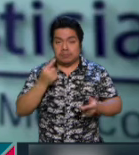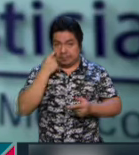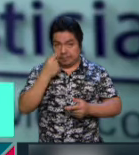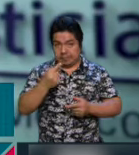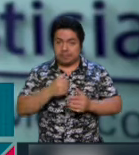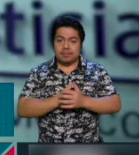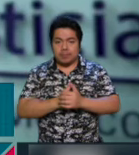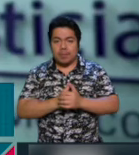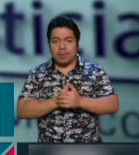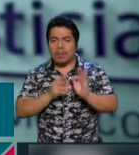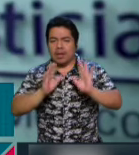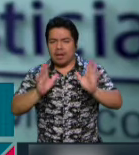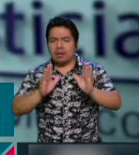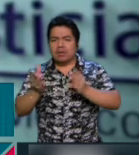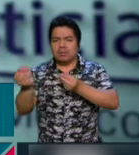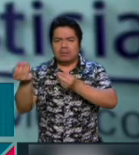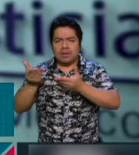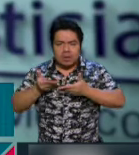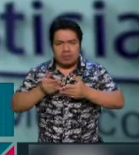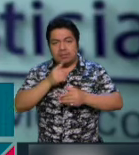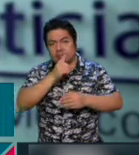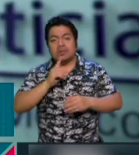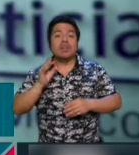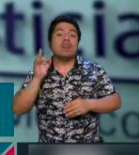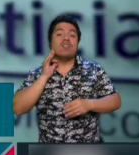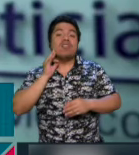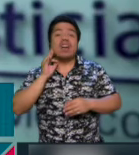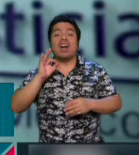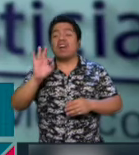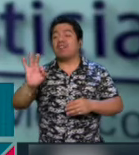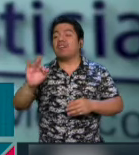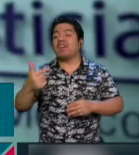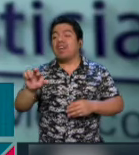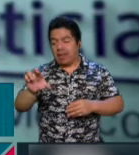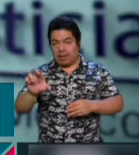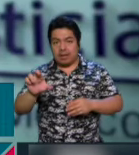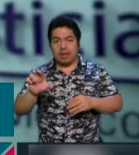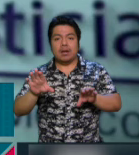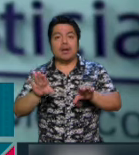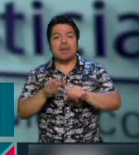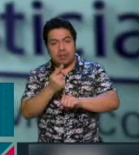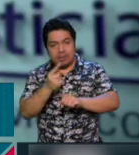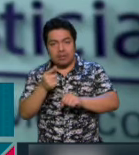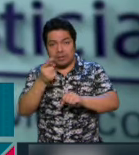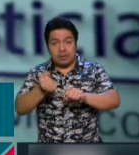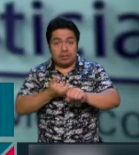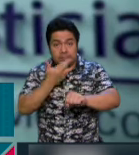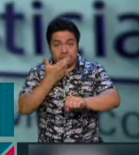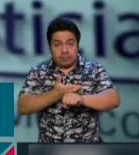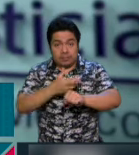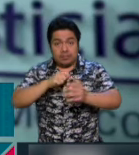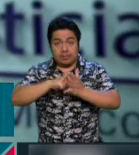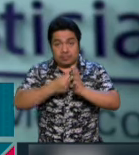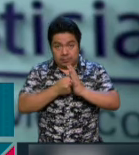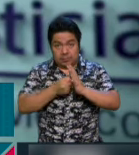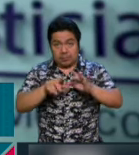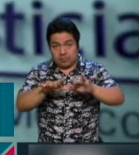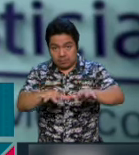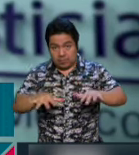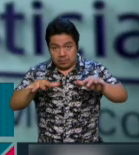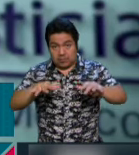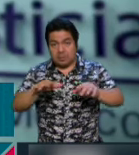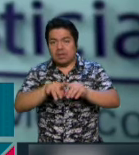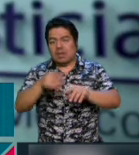Hemos sido notificados por la Fiscalía General de la República, por conducto de la Secretaría Técnica de la Conferencia Nacional de